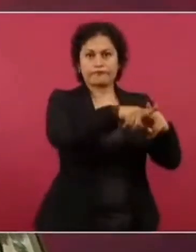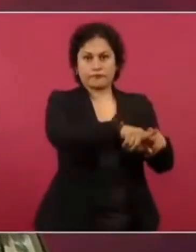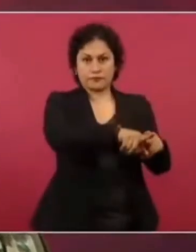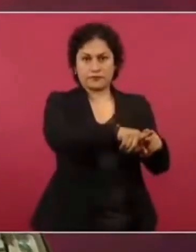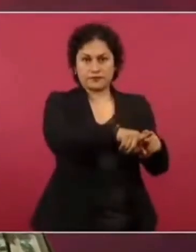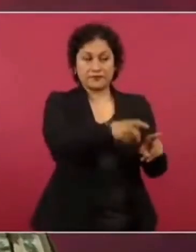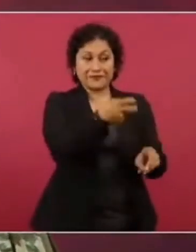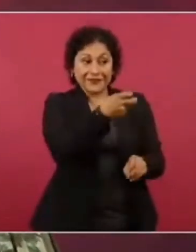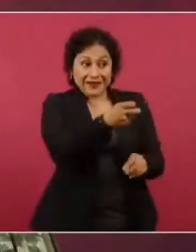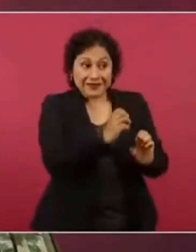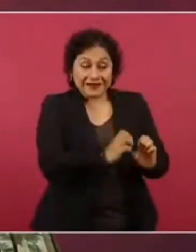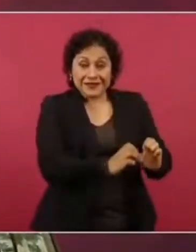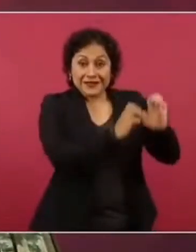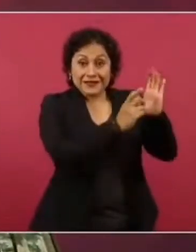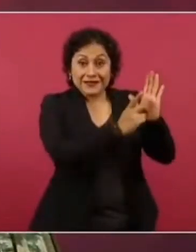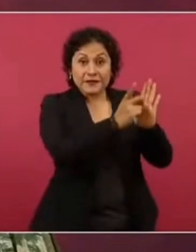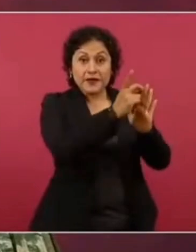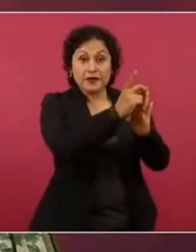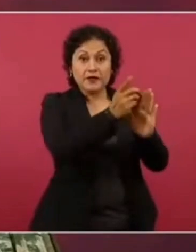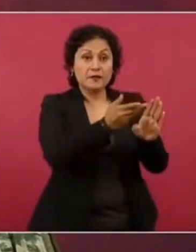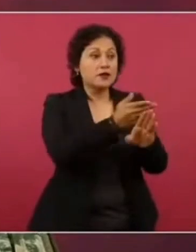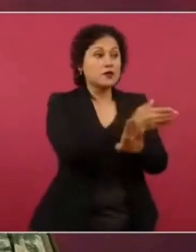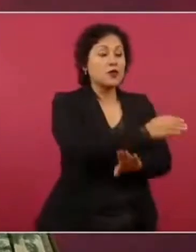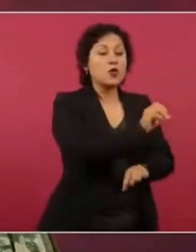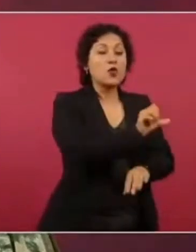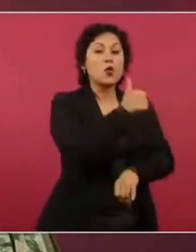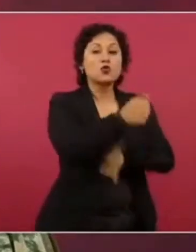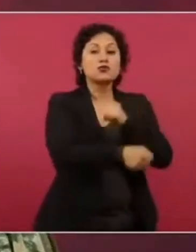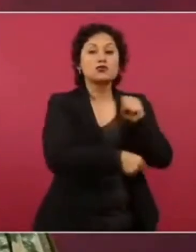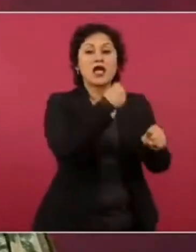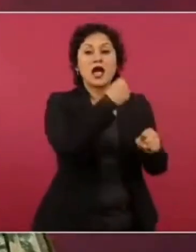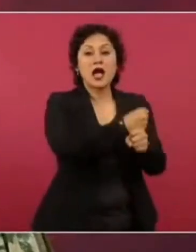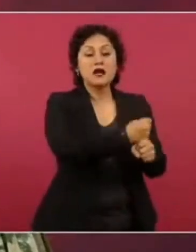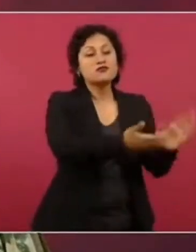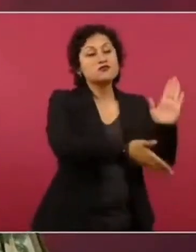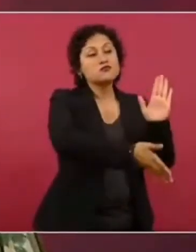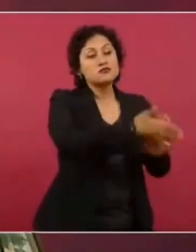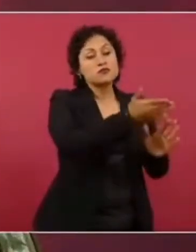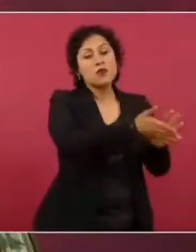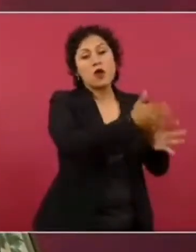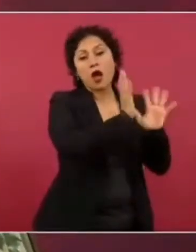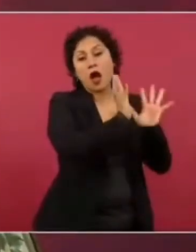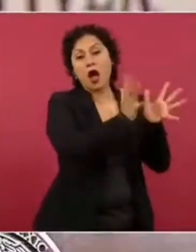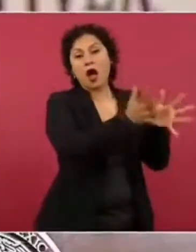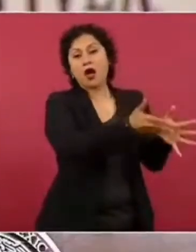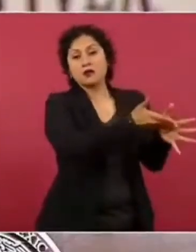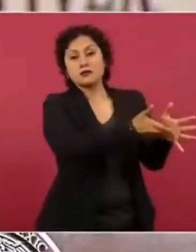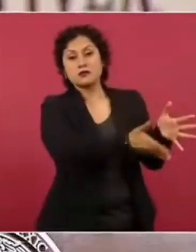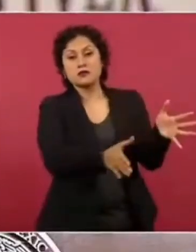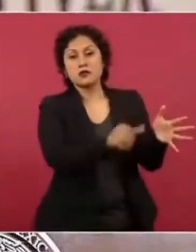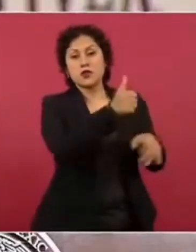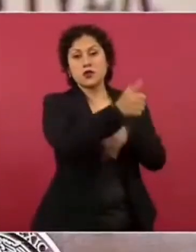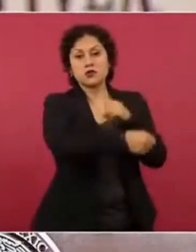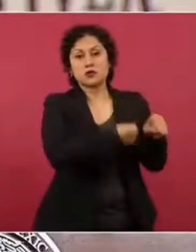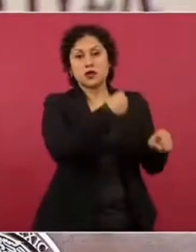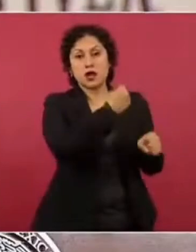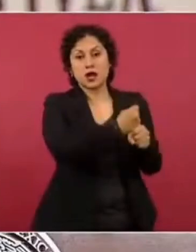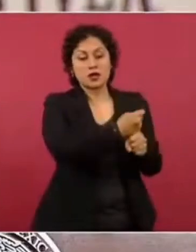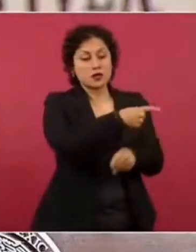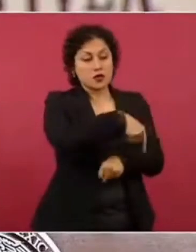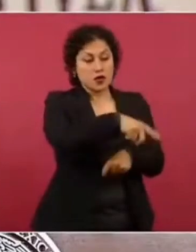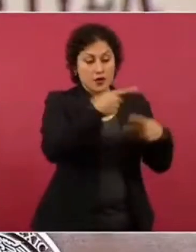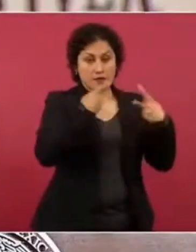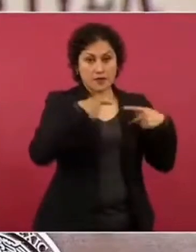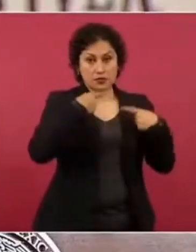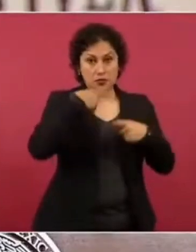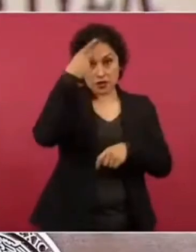11 años en que había sido construido y por alguna circunstancia las personas dueñas